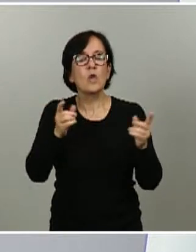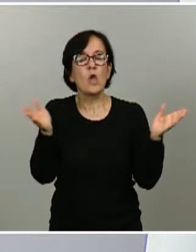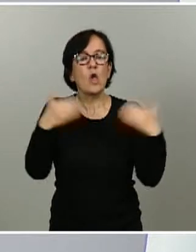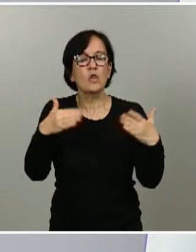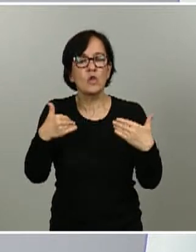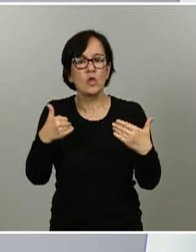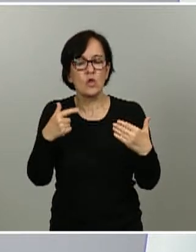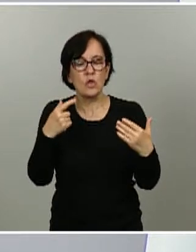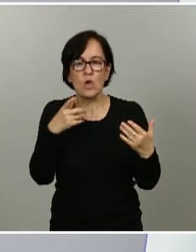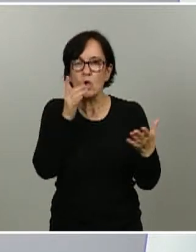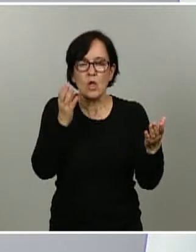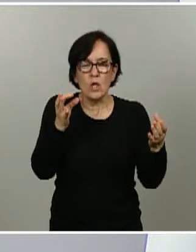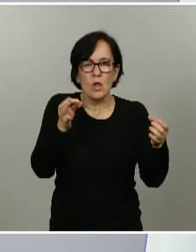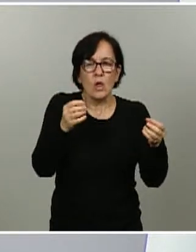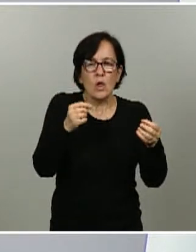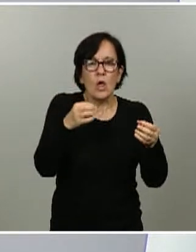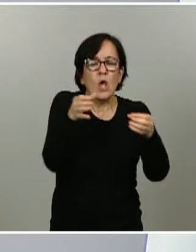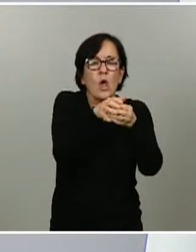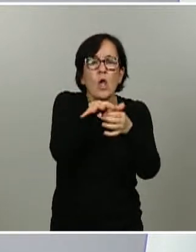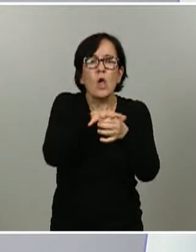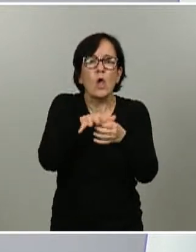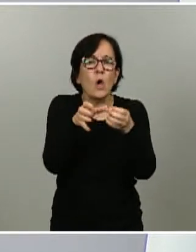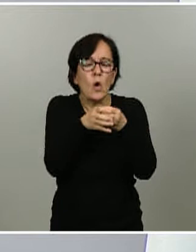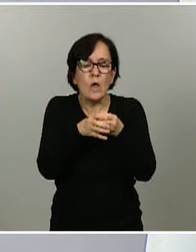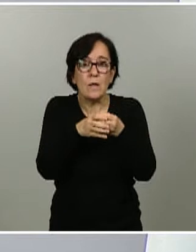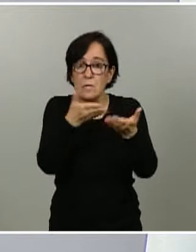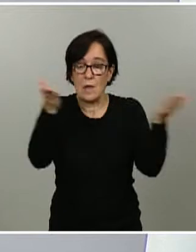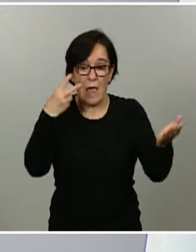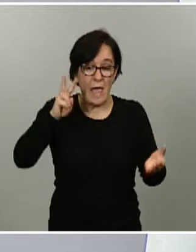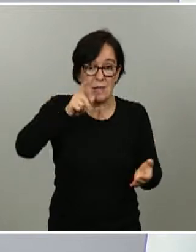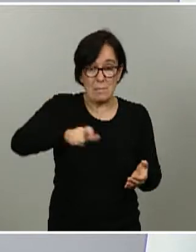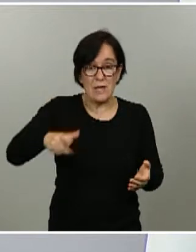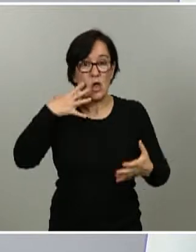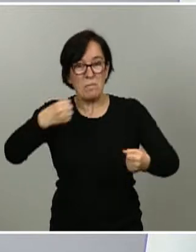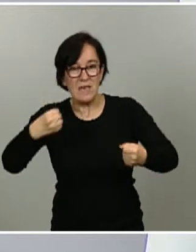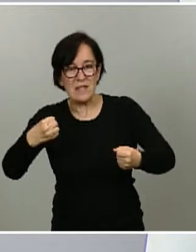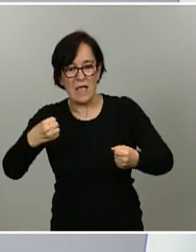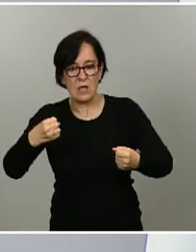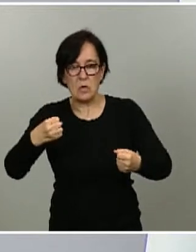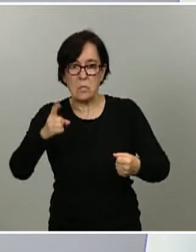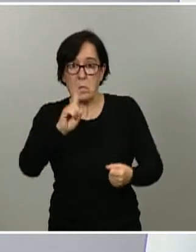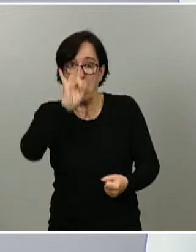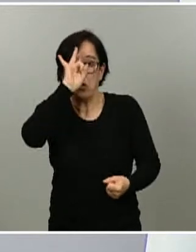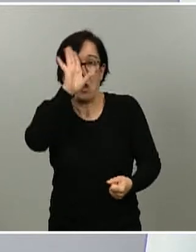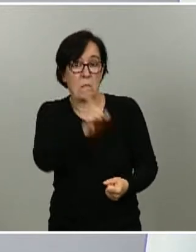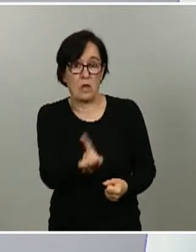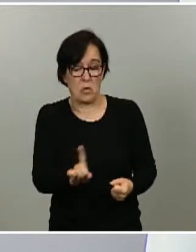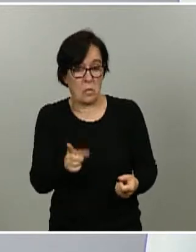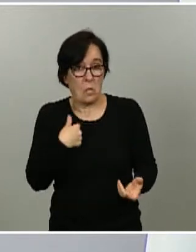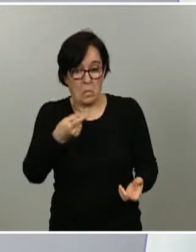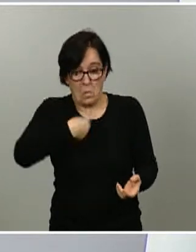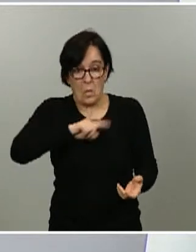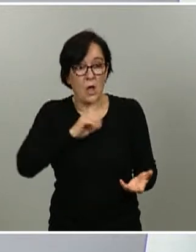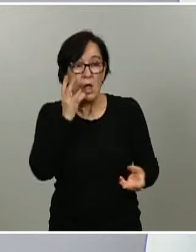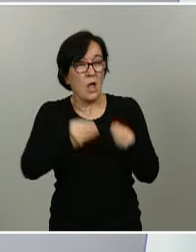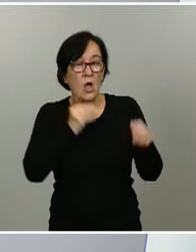en España. Esto de decir que al conjunto de expertos del Ministerio de Sanidad no les ha sorprendido, no nos ha sorprendido, no hay inmunidad de rebaño.